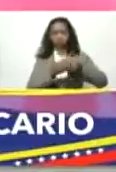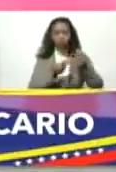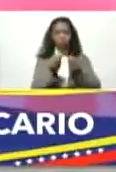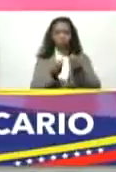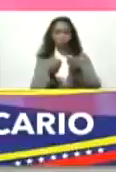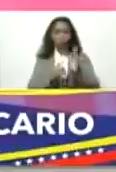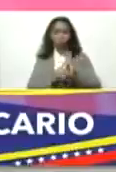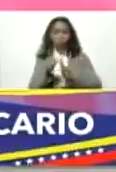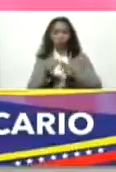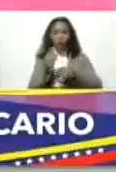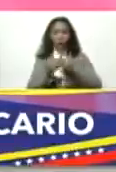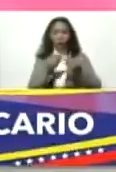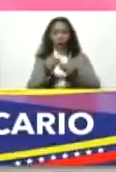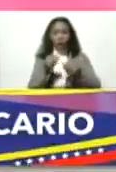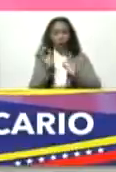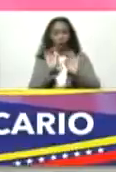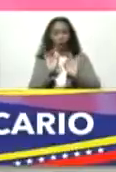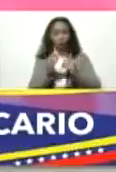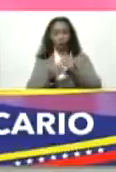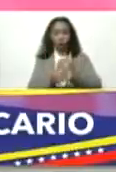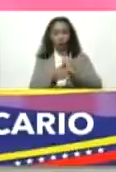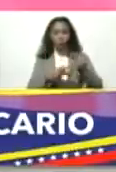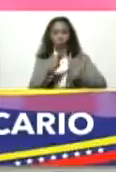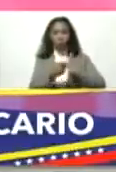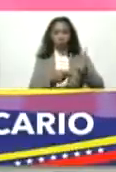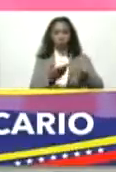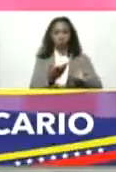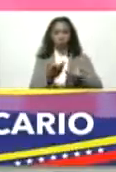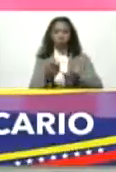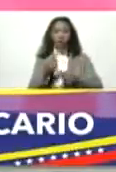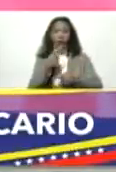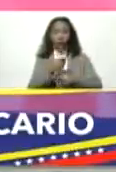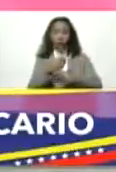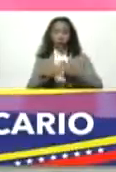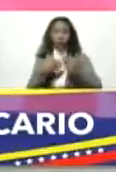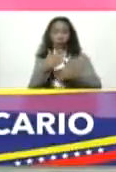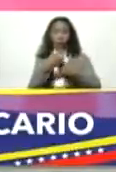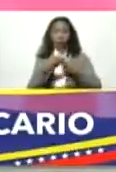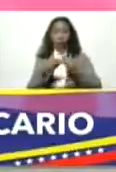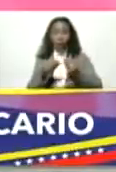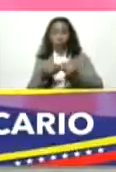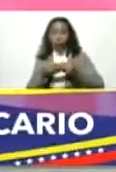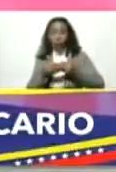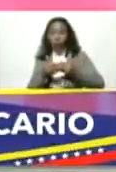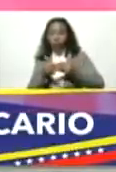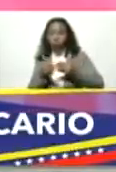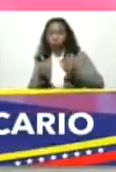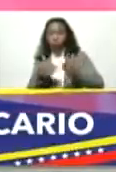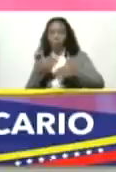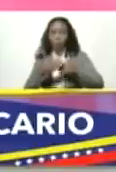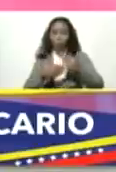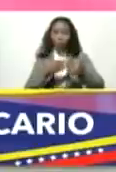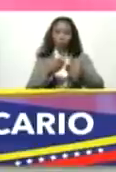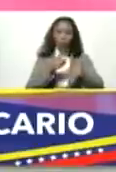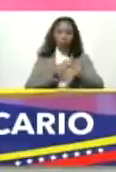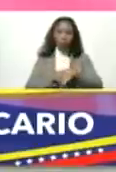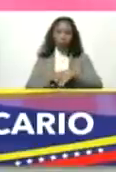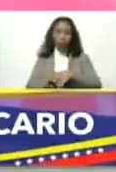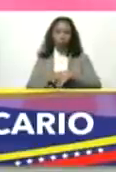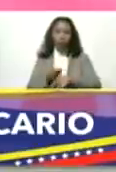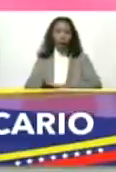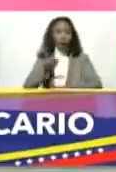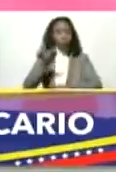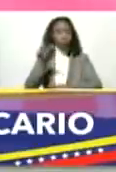se vaya desempeñando, obviamente, se va a dar una flexibilización expandida en el tiempo. Importante que